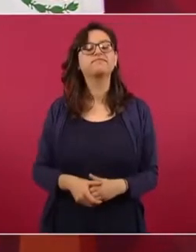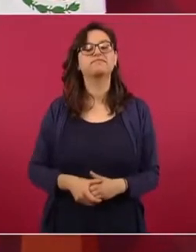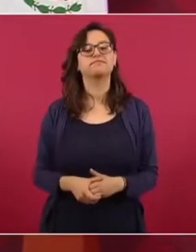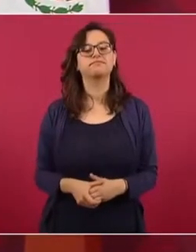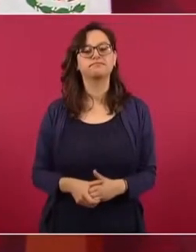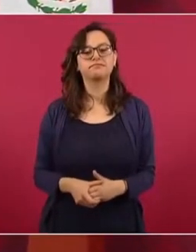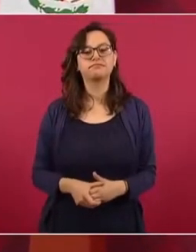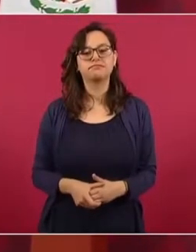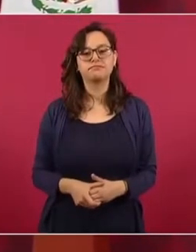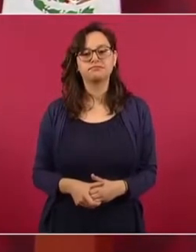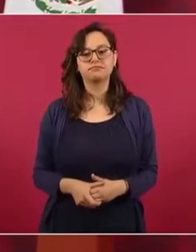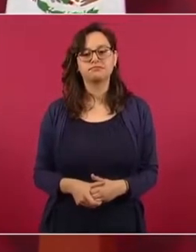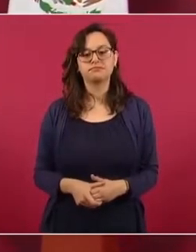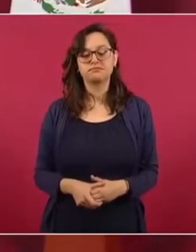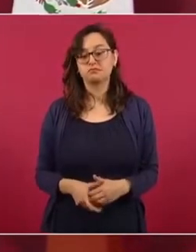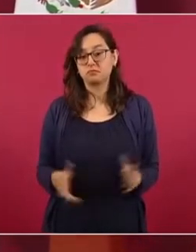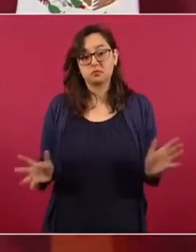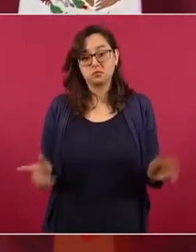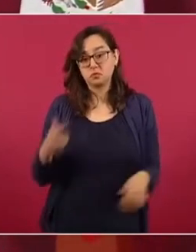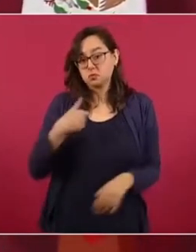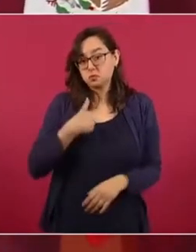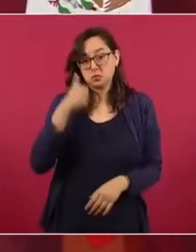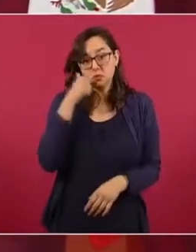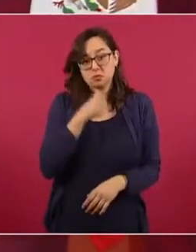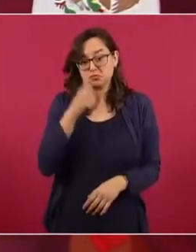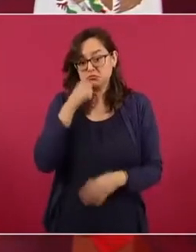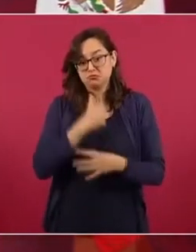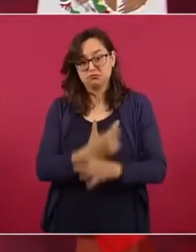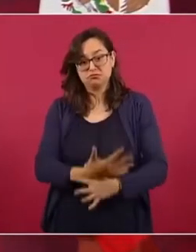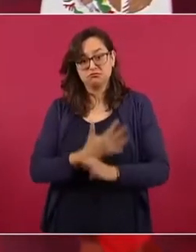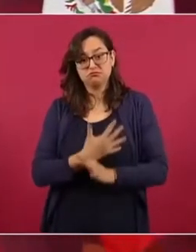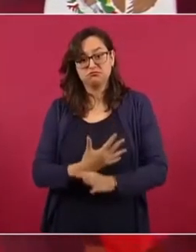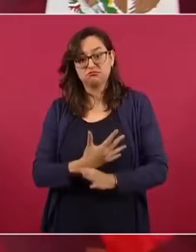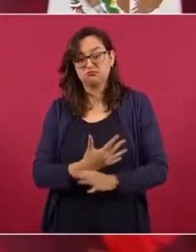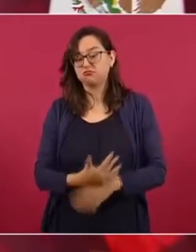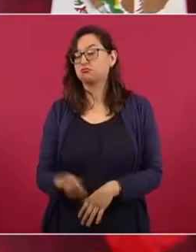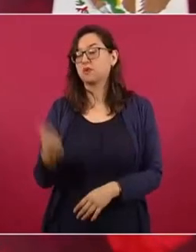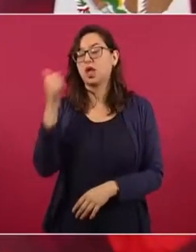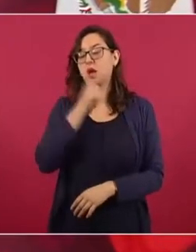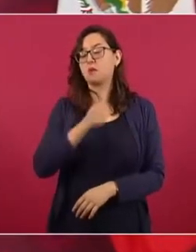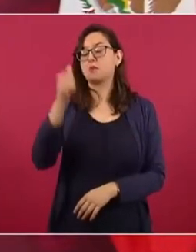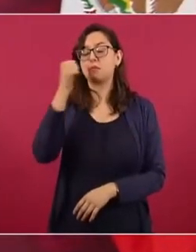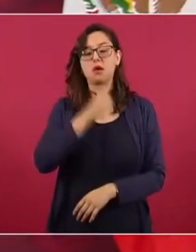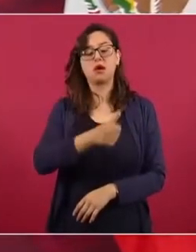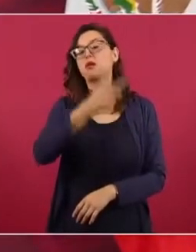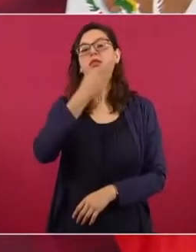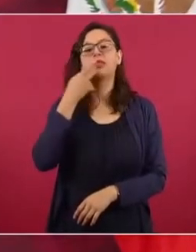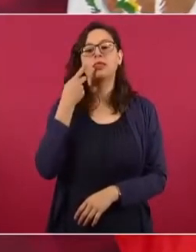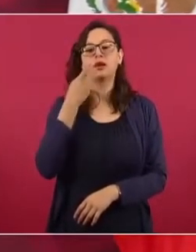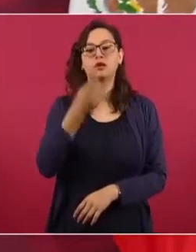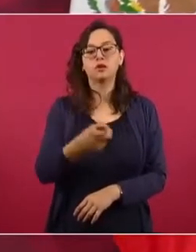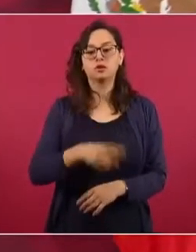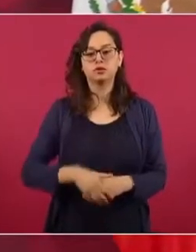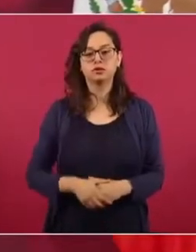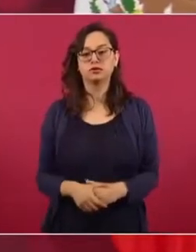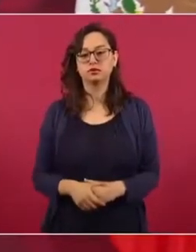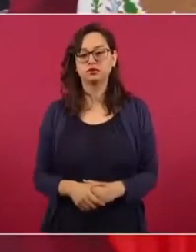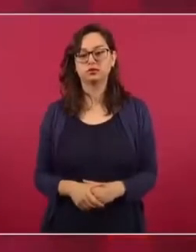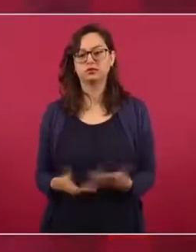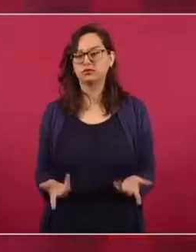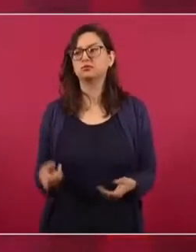Lo que siempre he dicho y se niegan